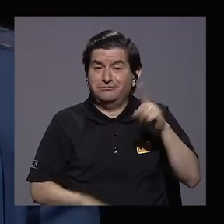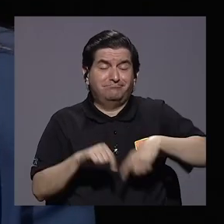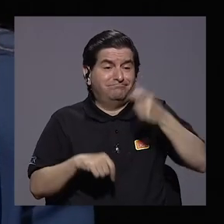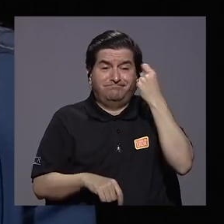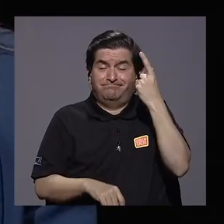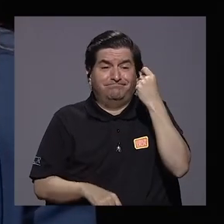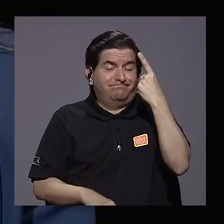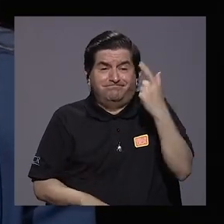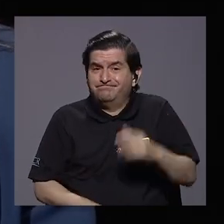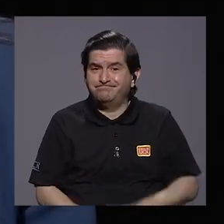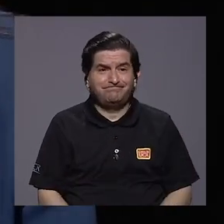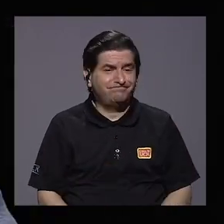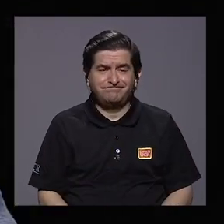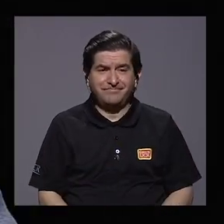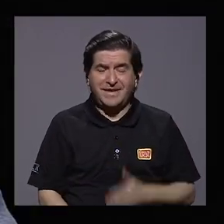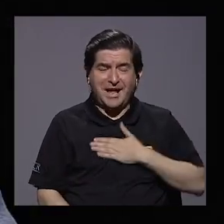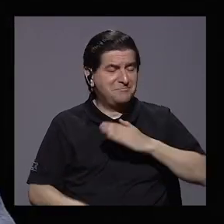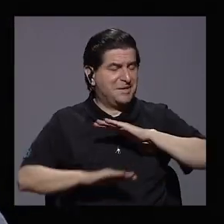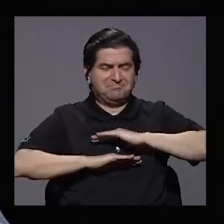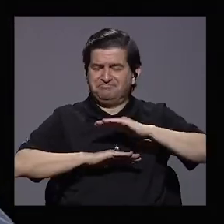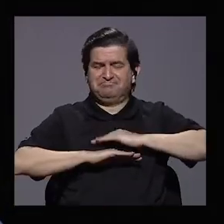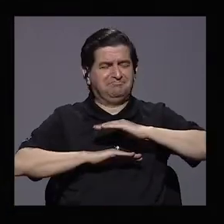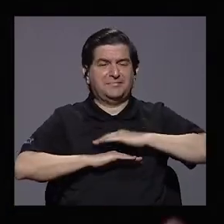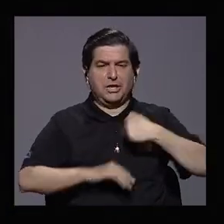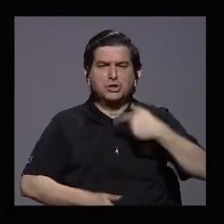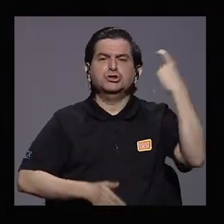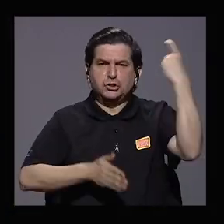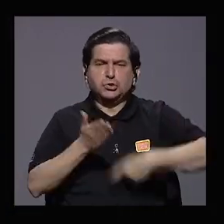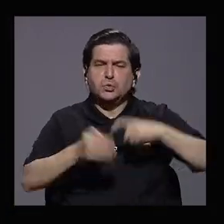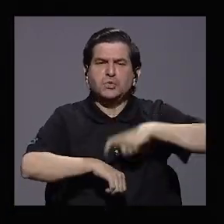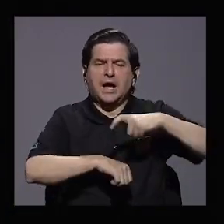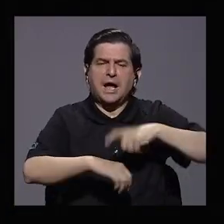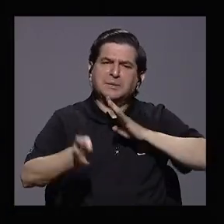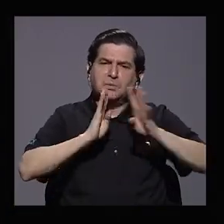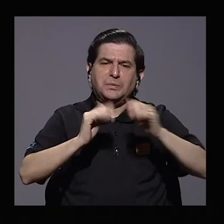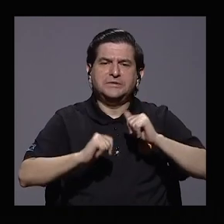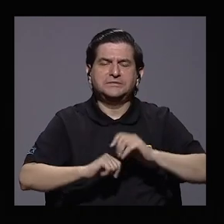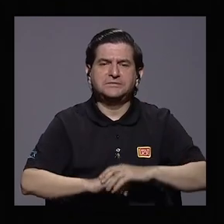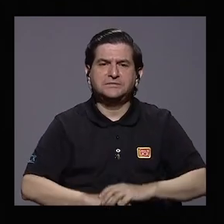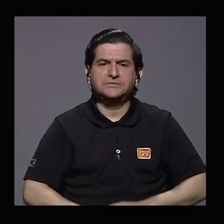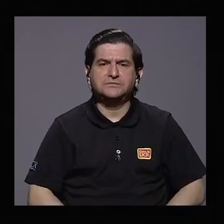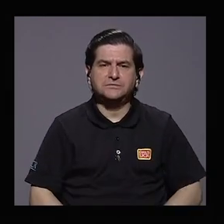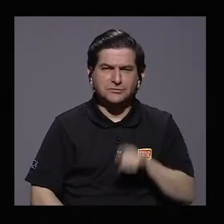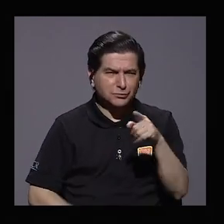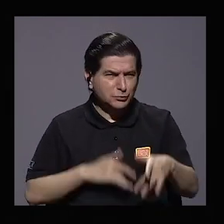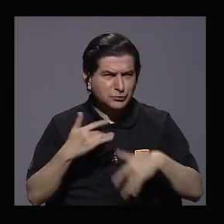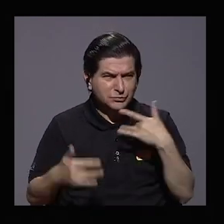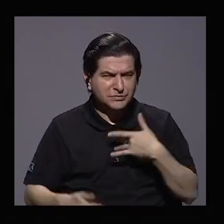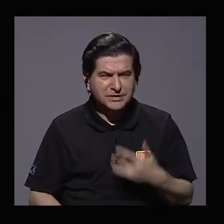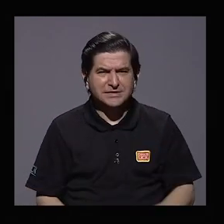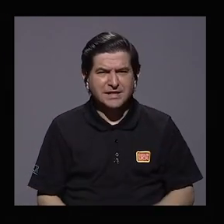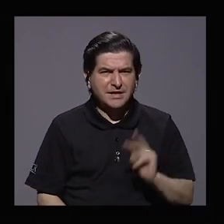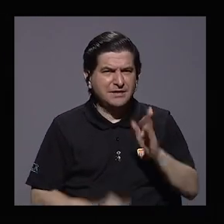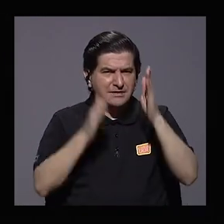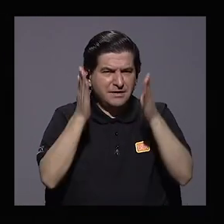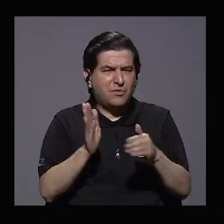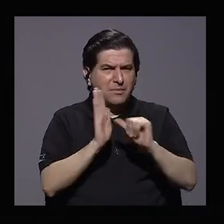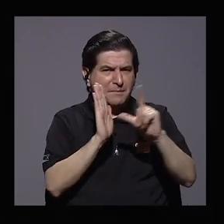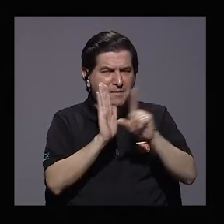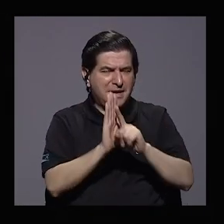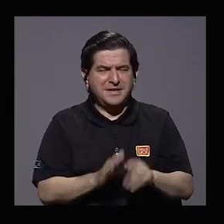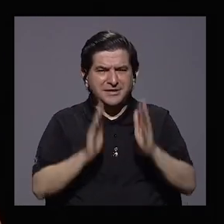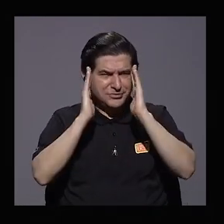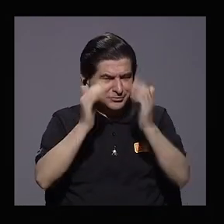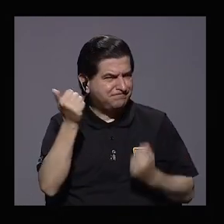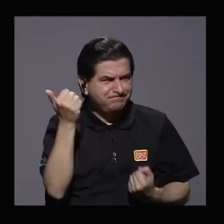realmente son las incongruencias que no me satisfacen y por eso soy tan dura a la hora de expresarlo. ¿Siente que le han fallado a los compañeros en la Asamblea